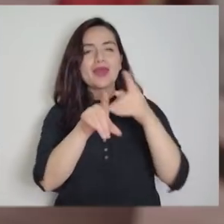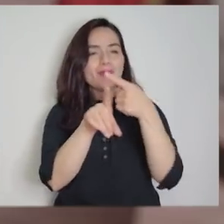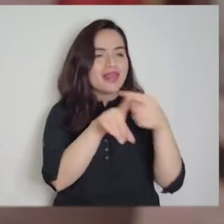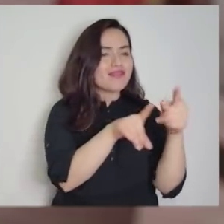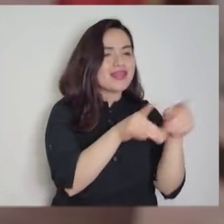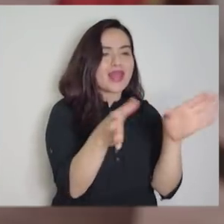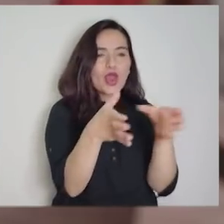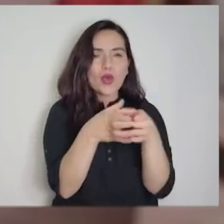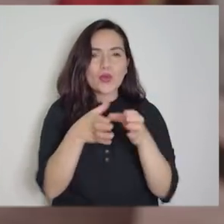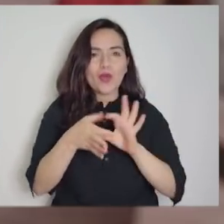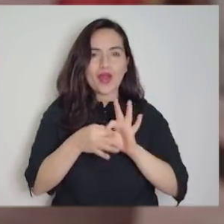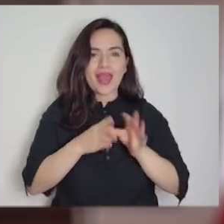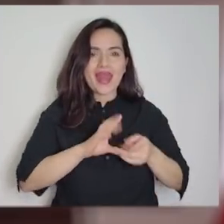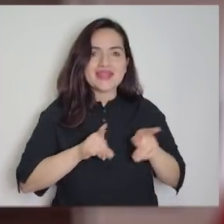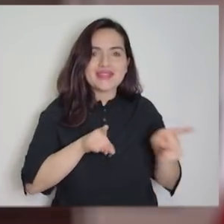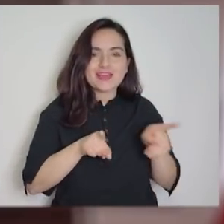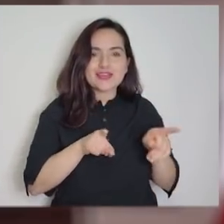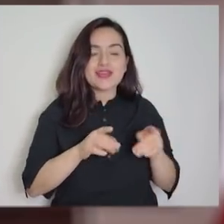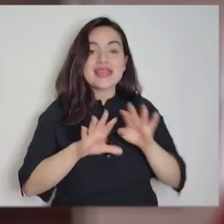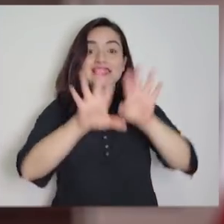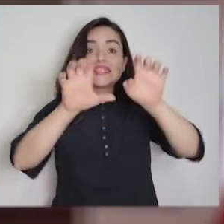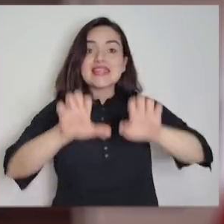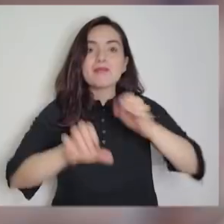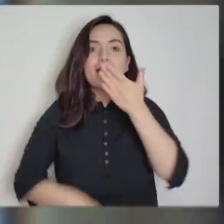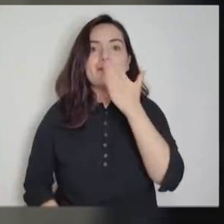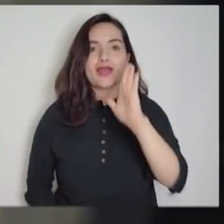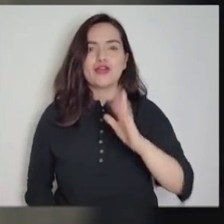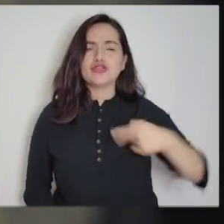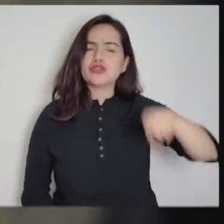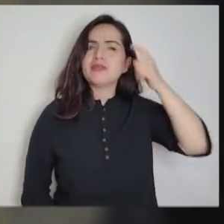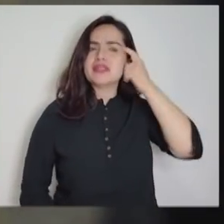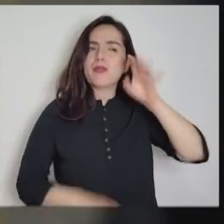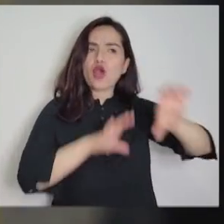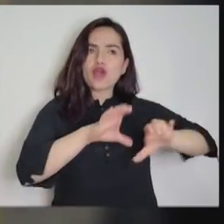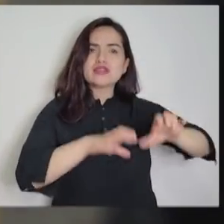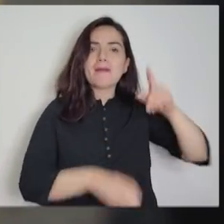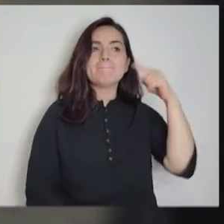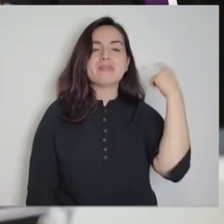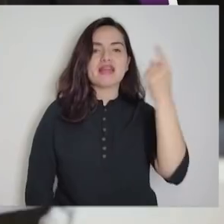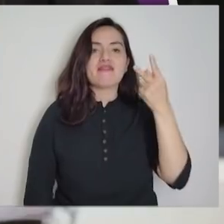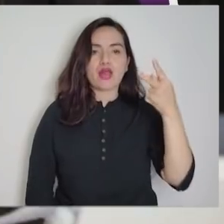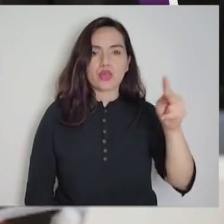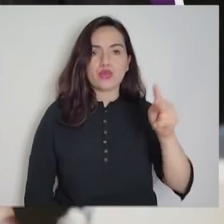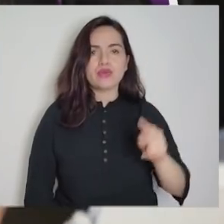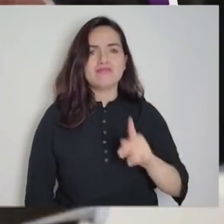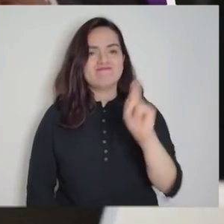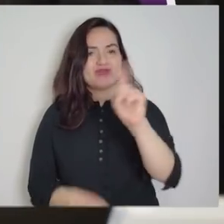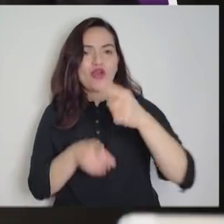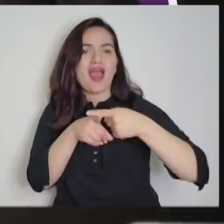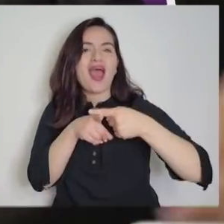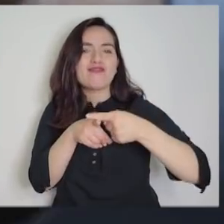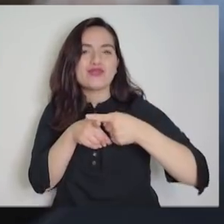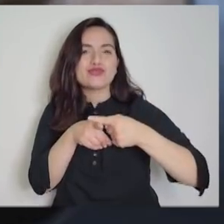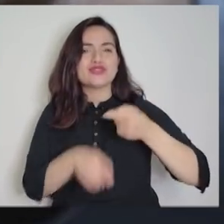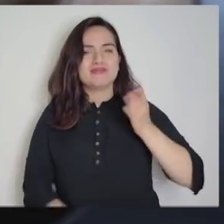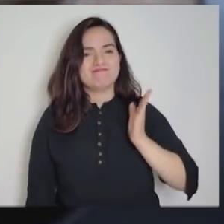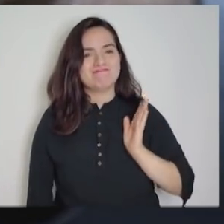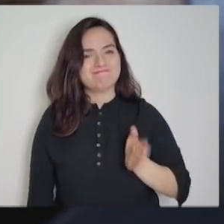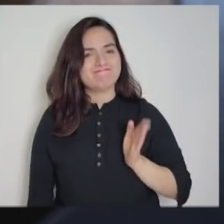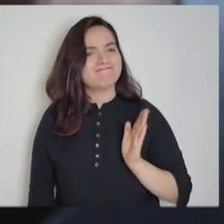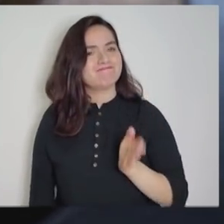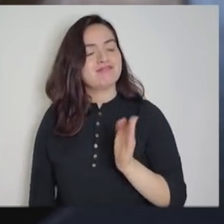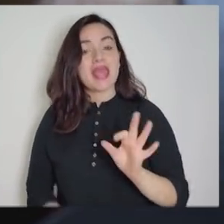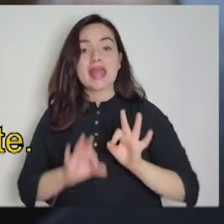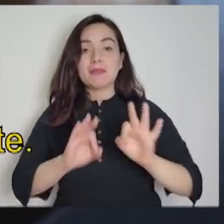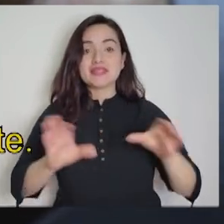apoyamos a las distintas organizaciones para que el sistema mejore. Creemos en la propiedad privada, pero no creemos en el abuso persistente y